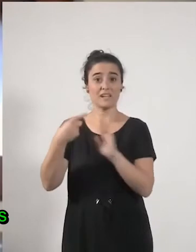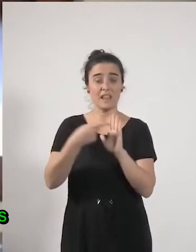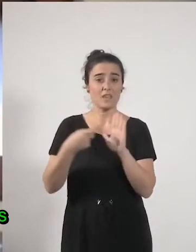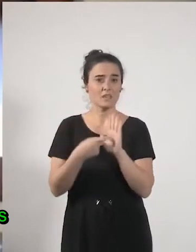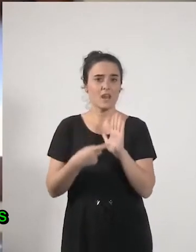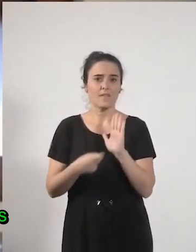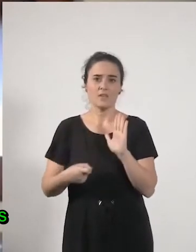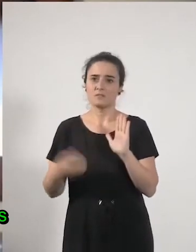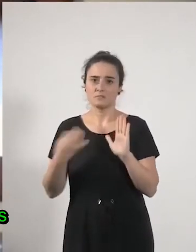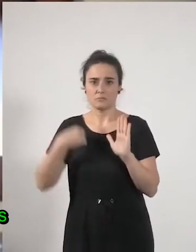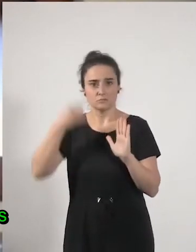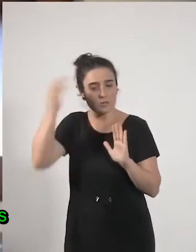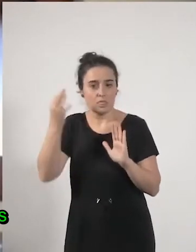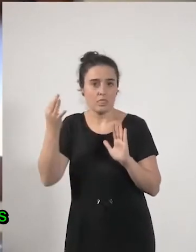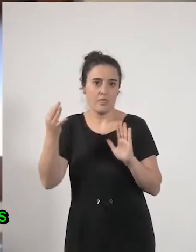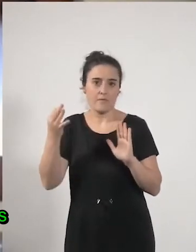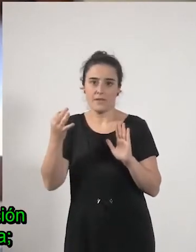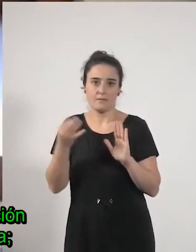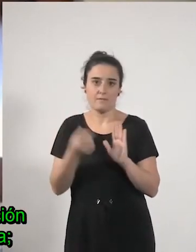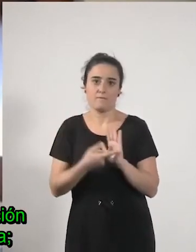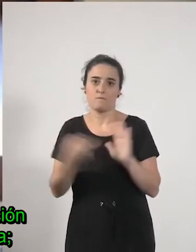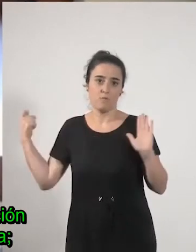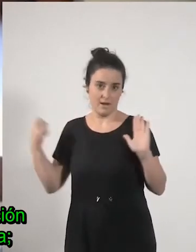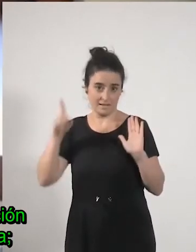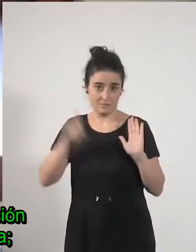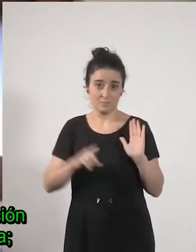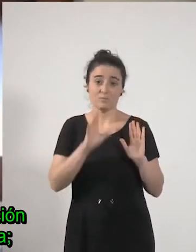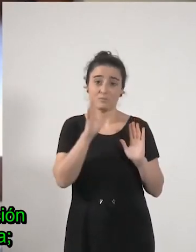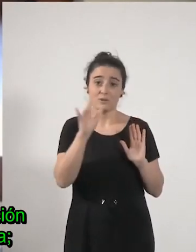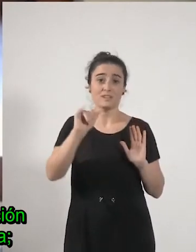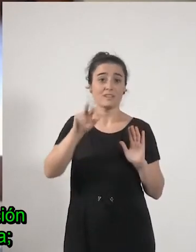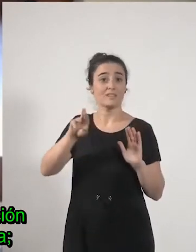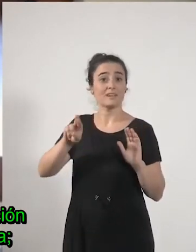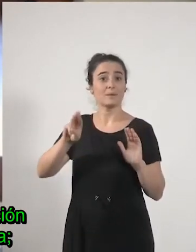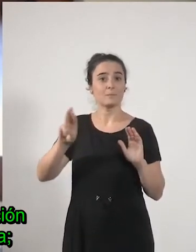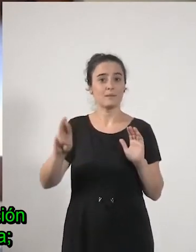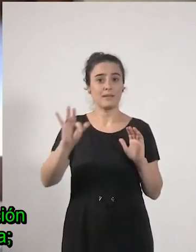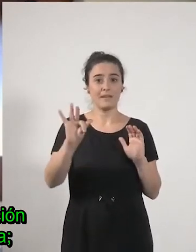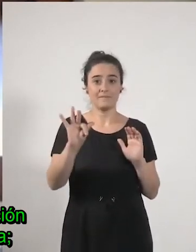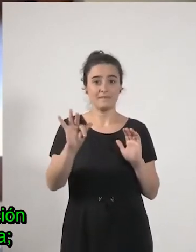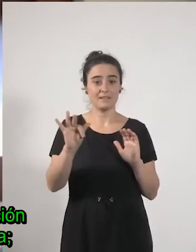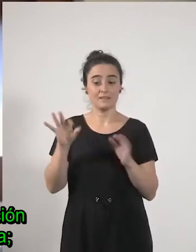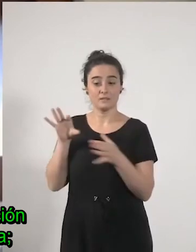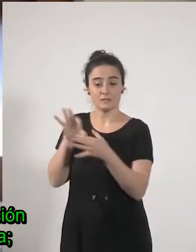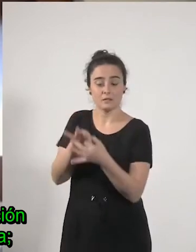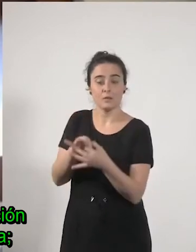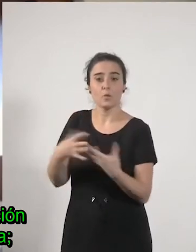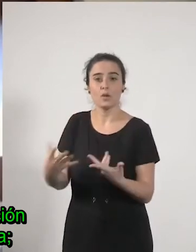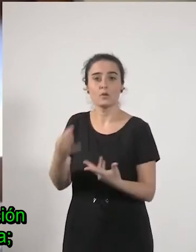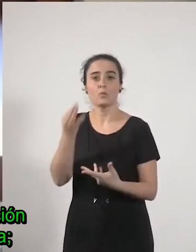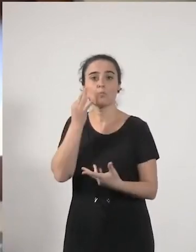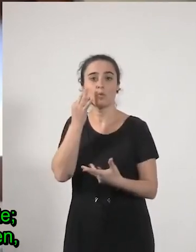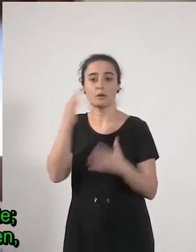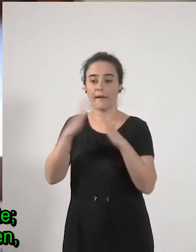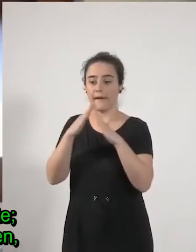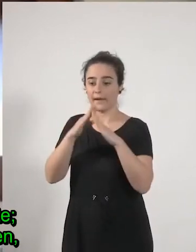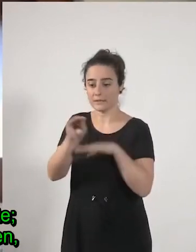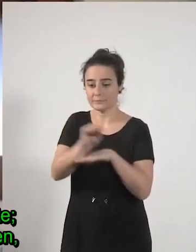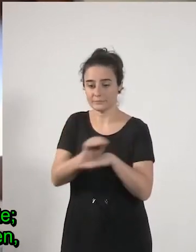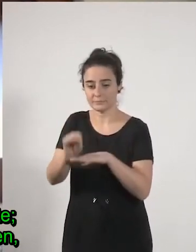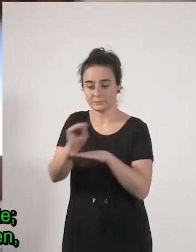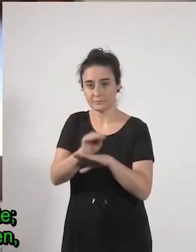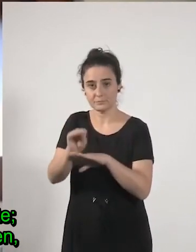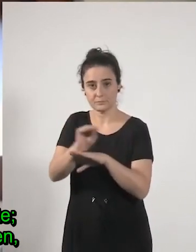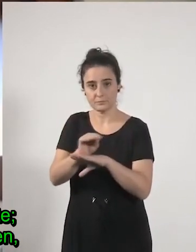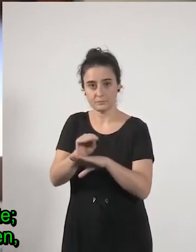en el IRPF están relacionadas con la potenciación de que las mujeres cuiden en casa aunque no se